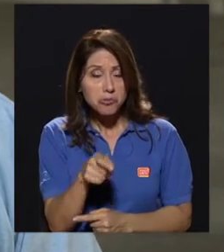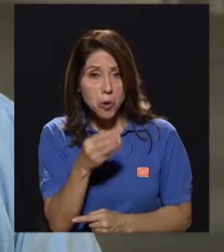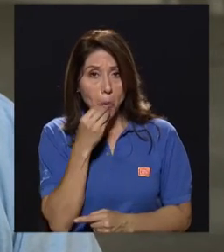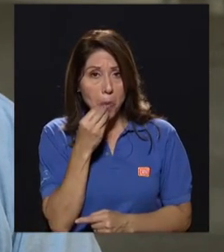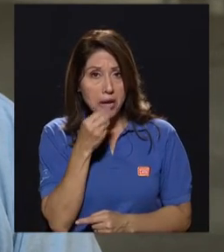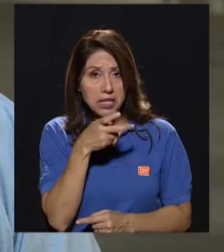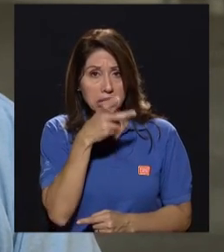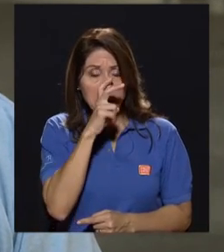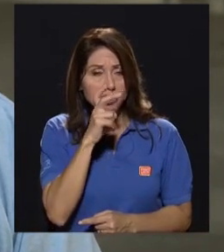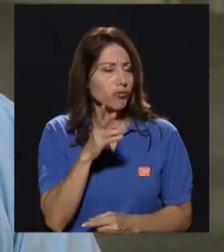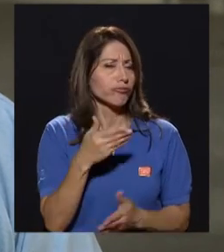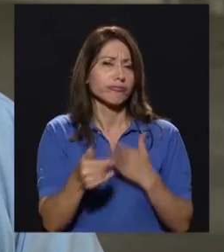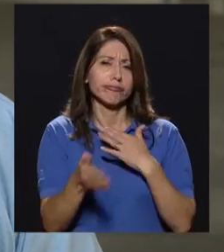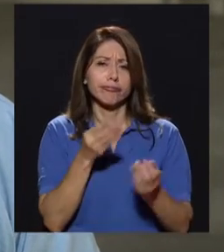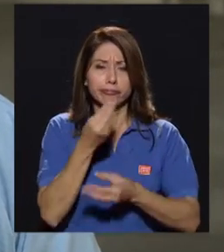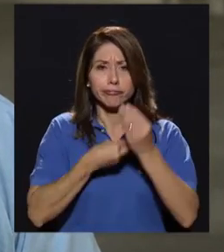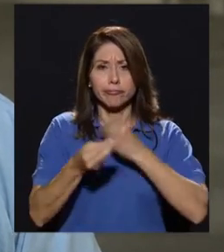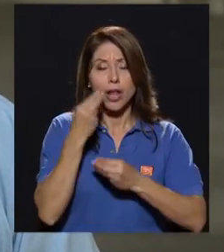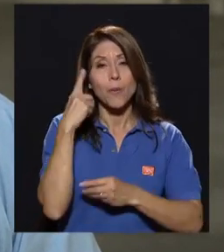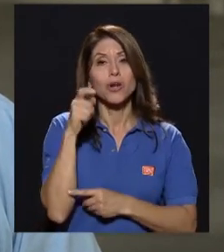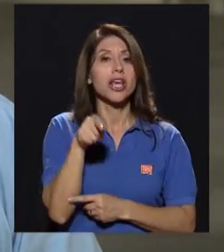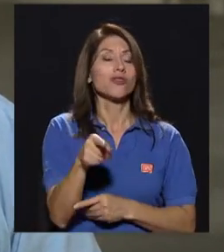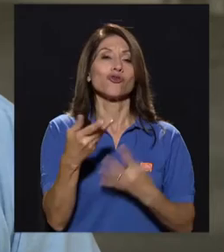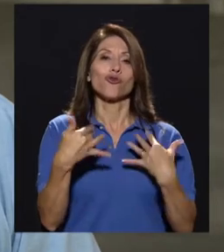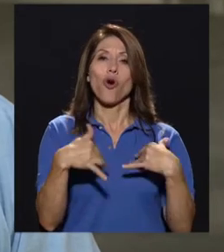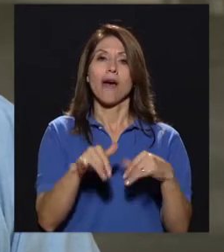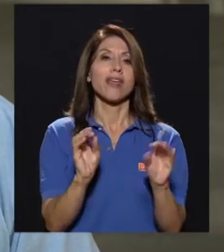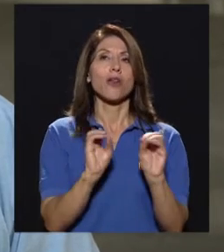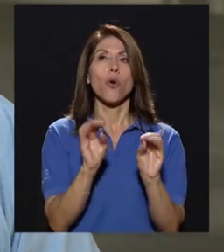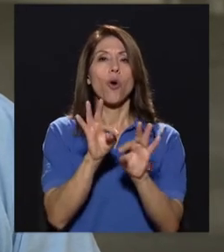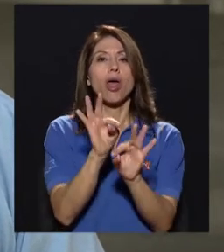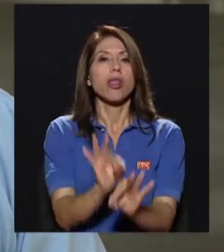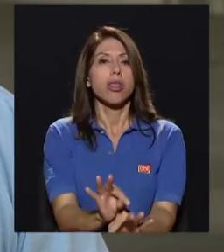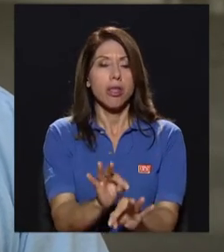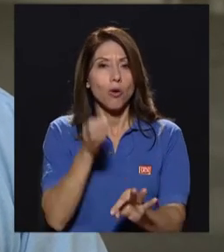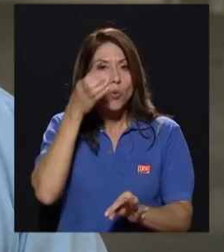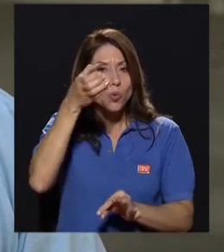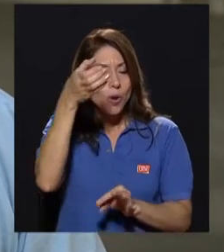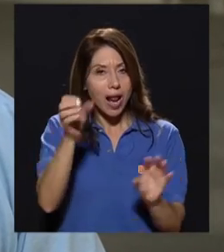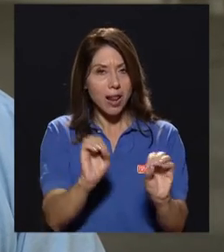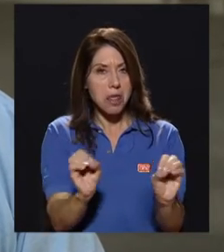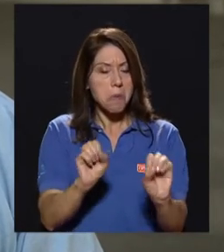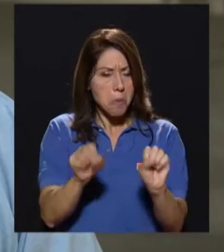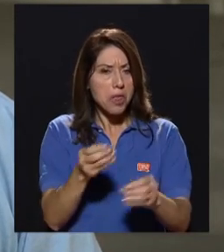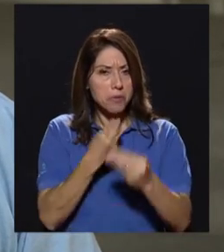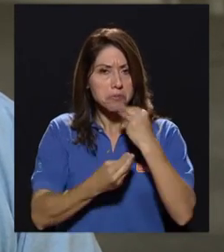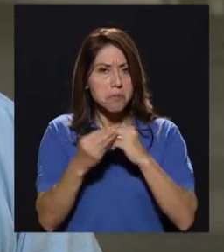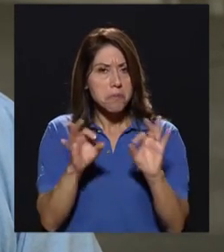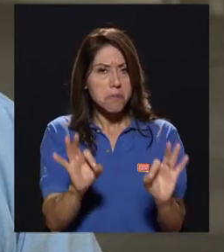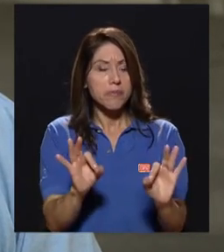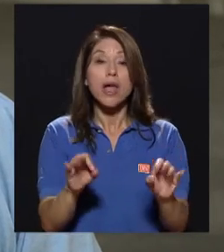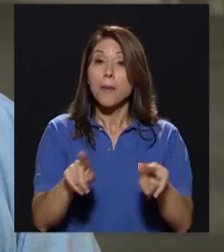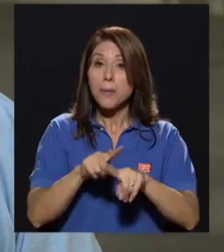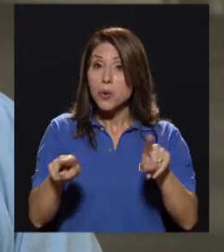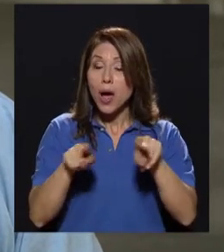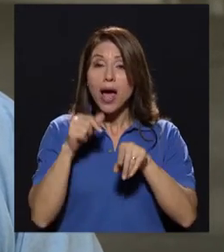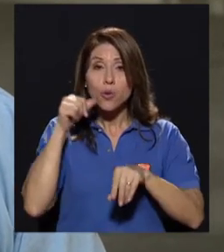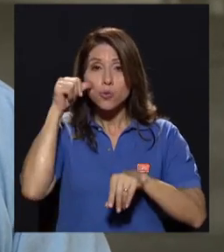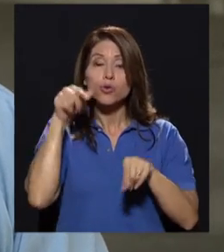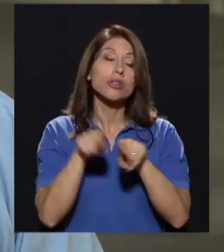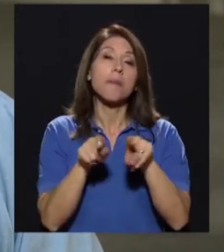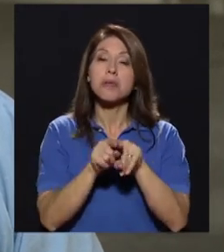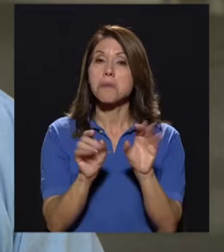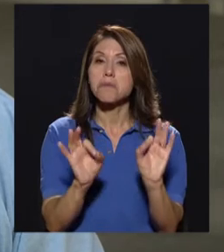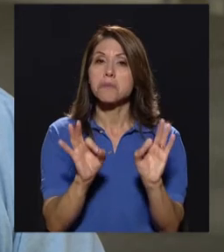insectos porque todavía no tienen tanto tabú cultural con respecto a los alimentos. Y los adultos también responden bien, adultos